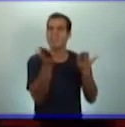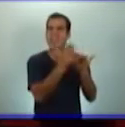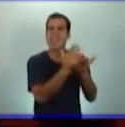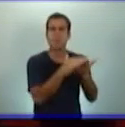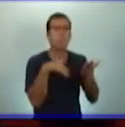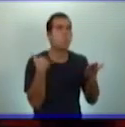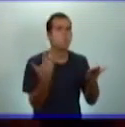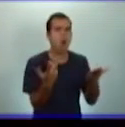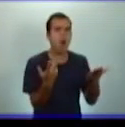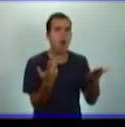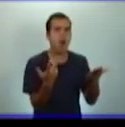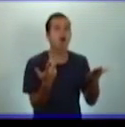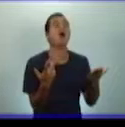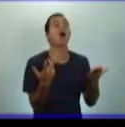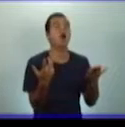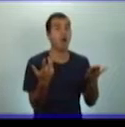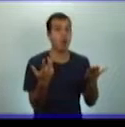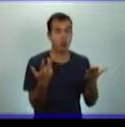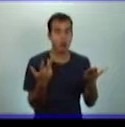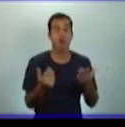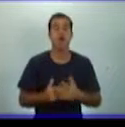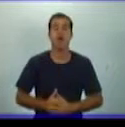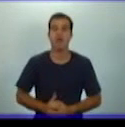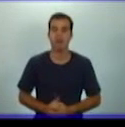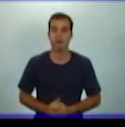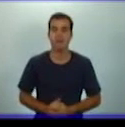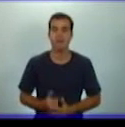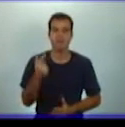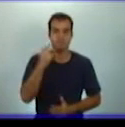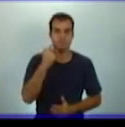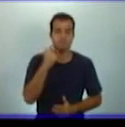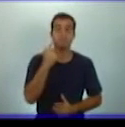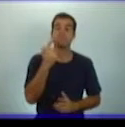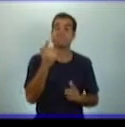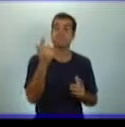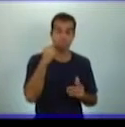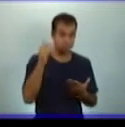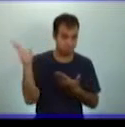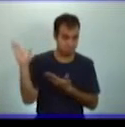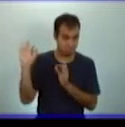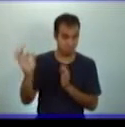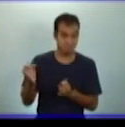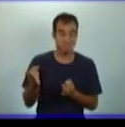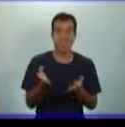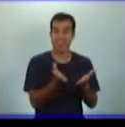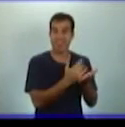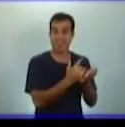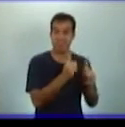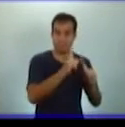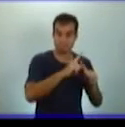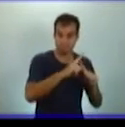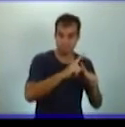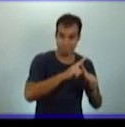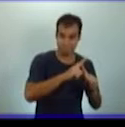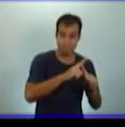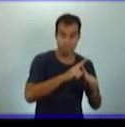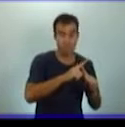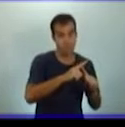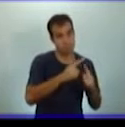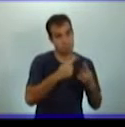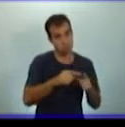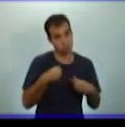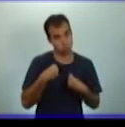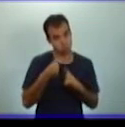trabajar. Bueno, tenemos el libro de texto, pero hay que darte un dato.